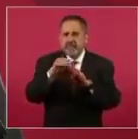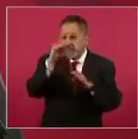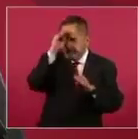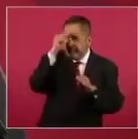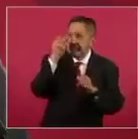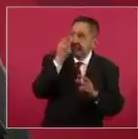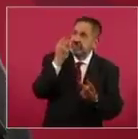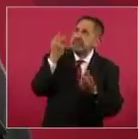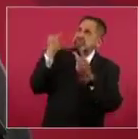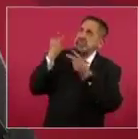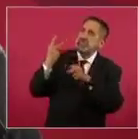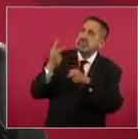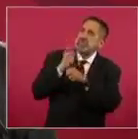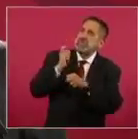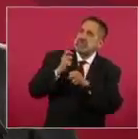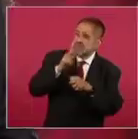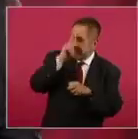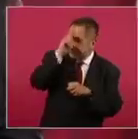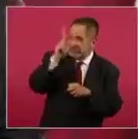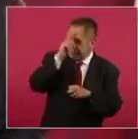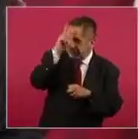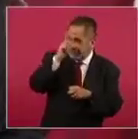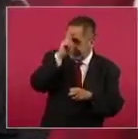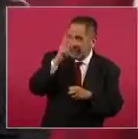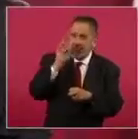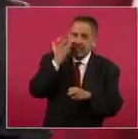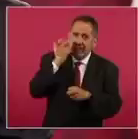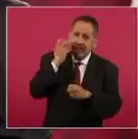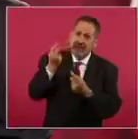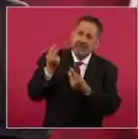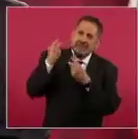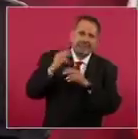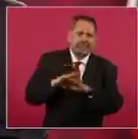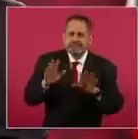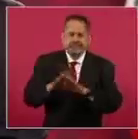Nada de actos espectaculares.